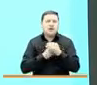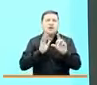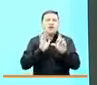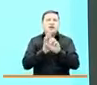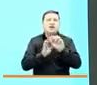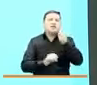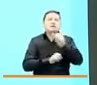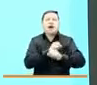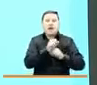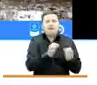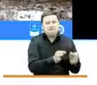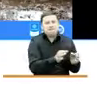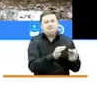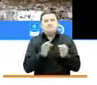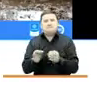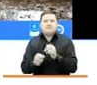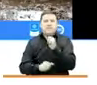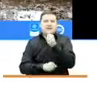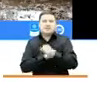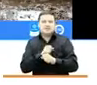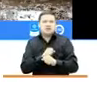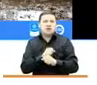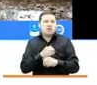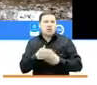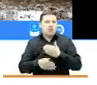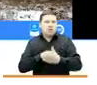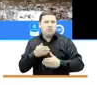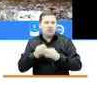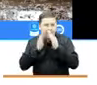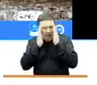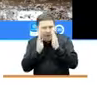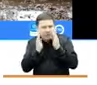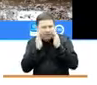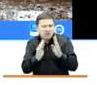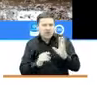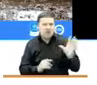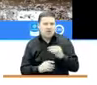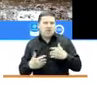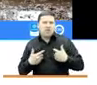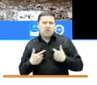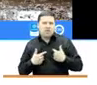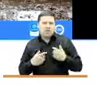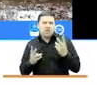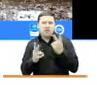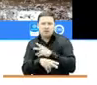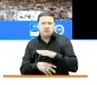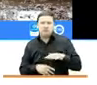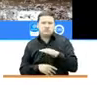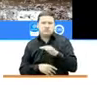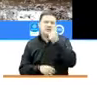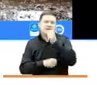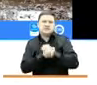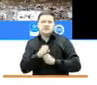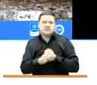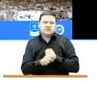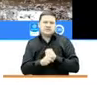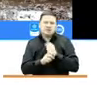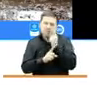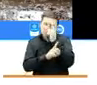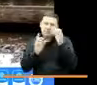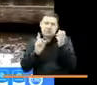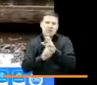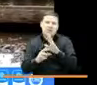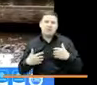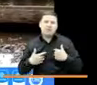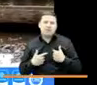10 años más. La ley nos permite hacer un proceso de atención a todas las víctimas del conflicto, 10 años más de esperanza para las